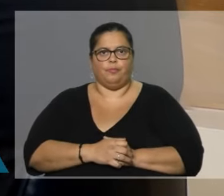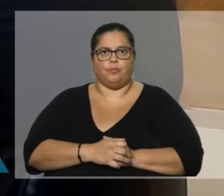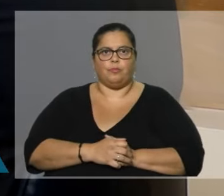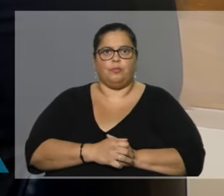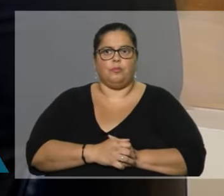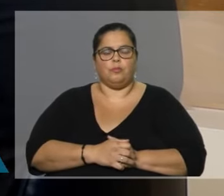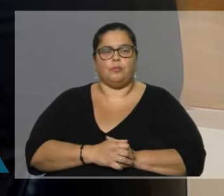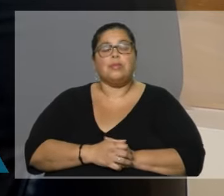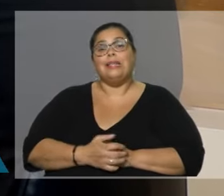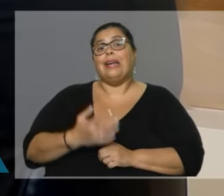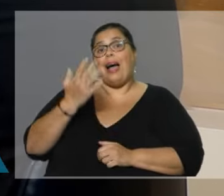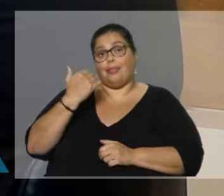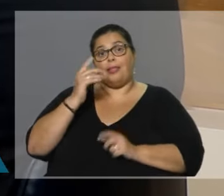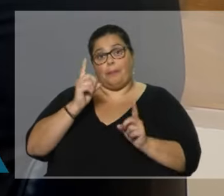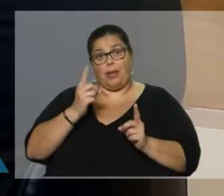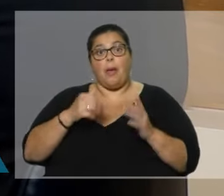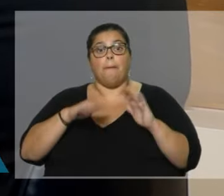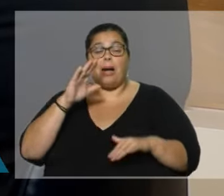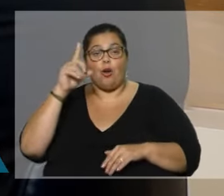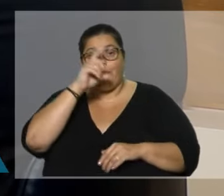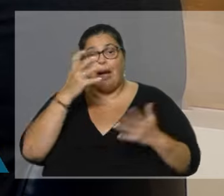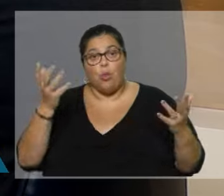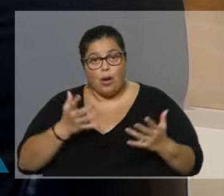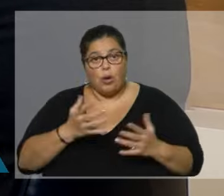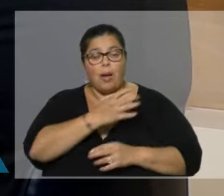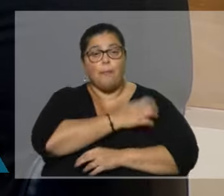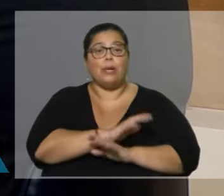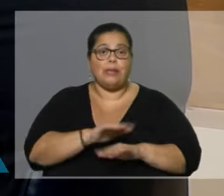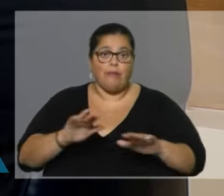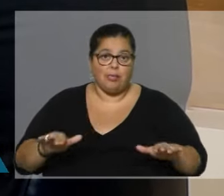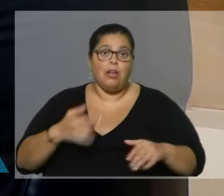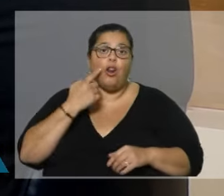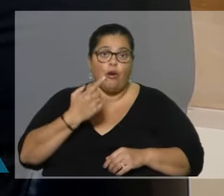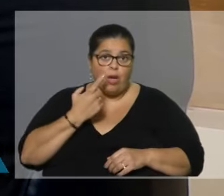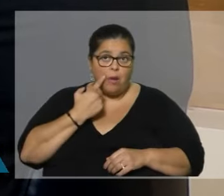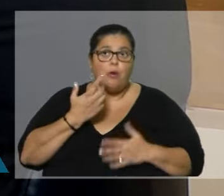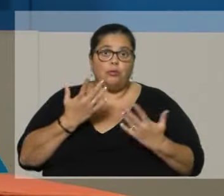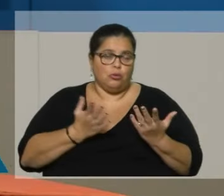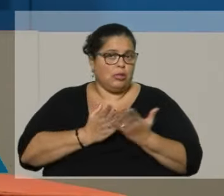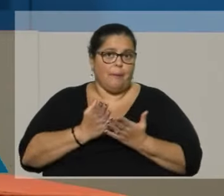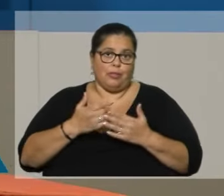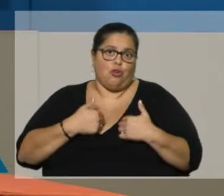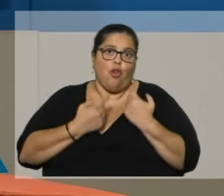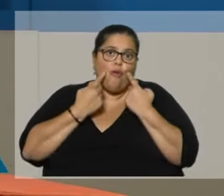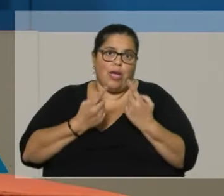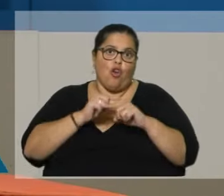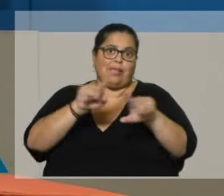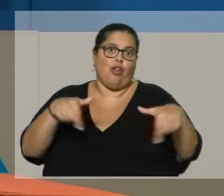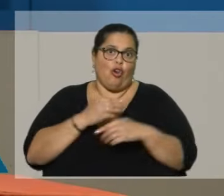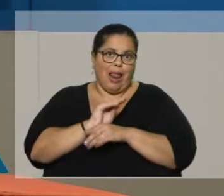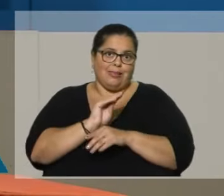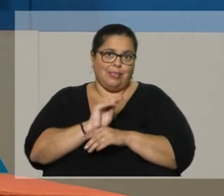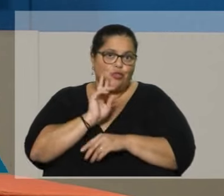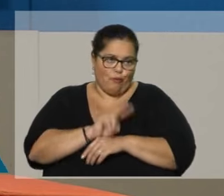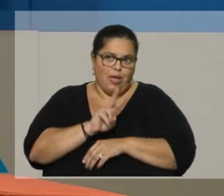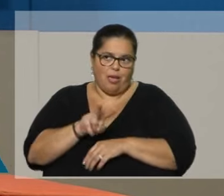Y está más complicada la pobreza infantil, además. Sí. Es muy complicada y la vemos en las aulas día a día. Y duele mucho y